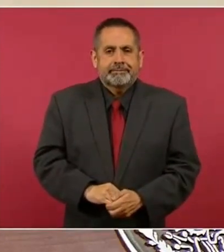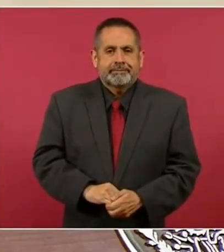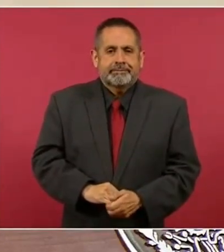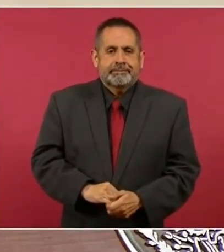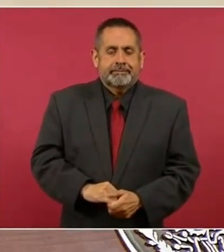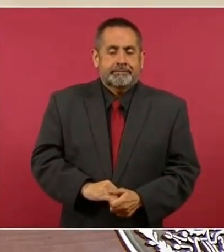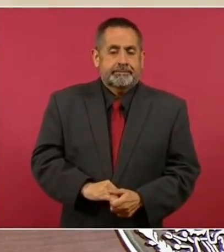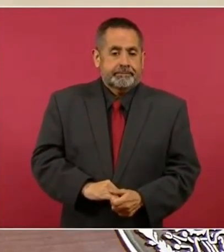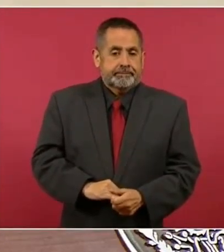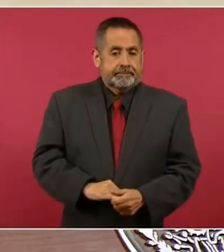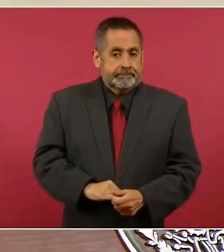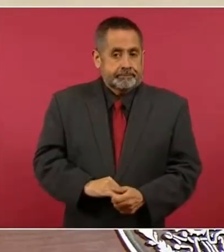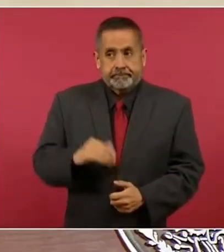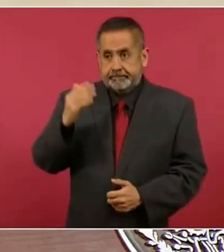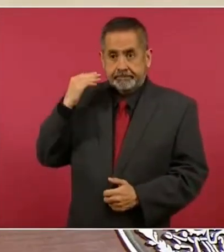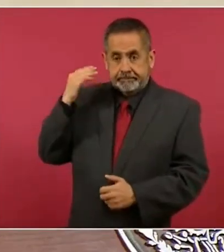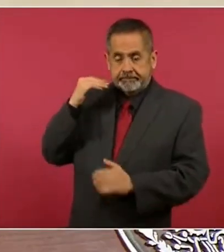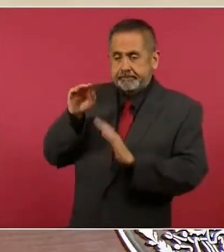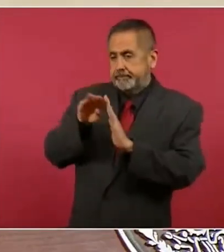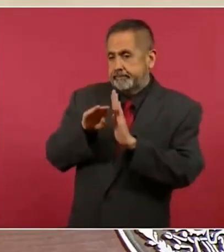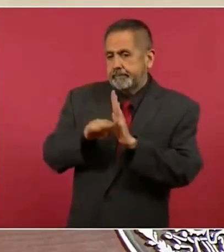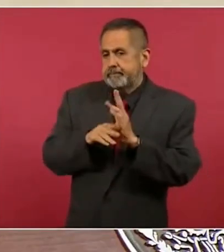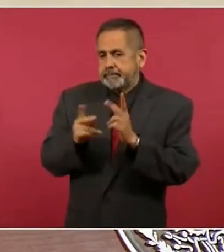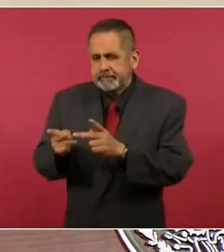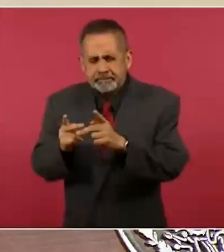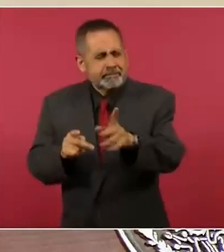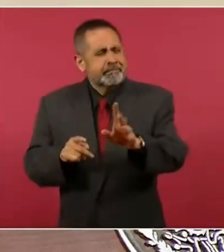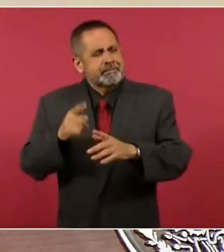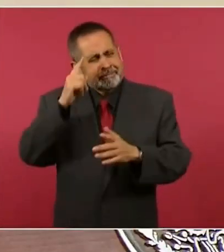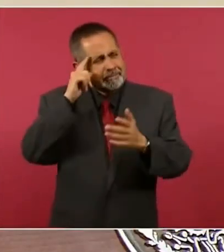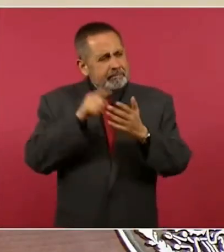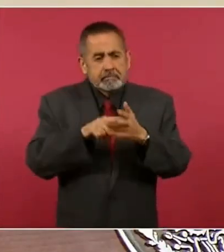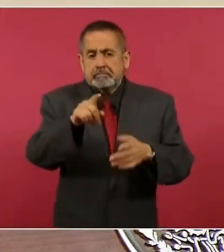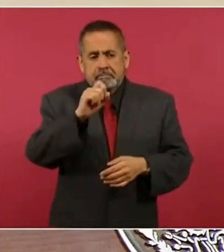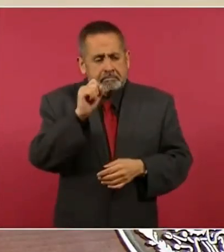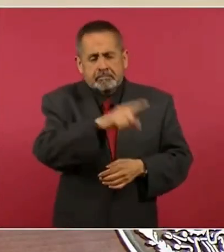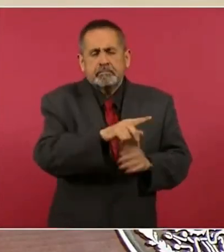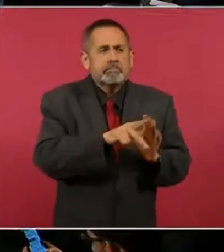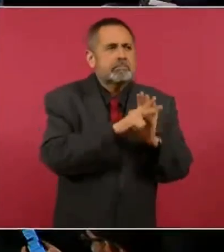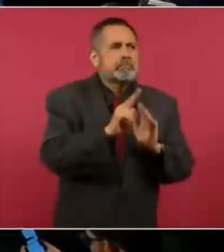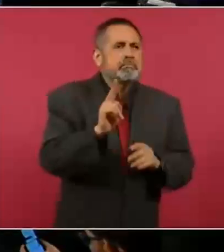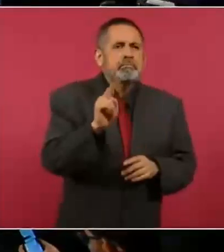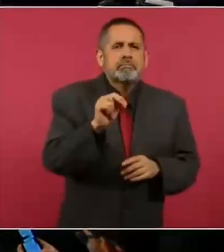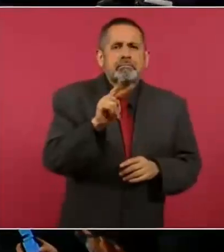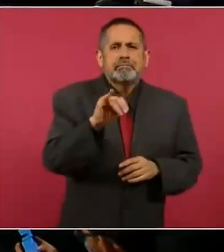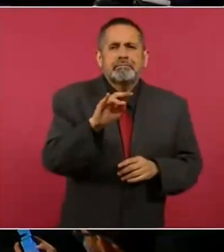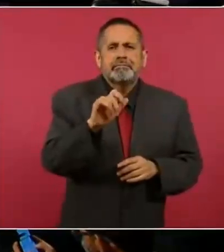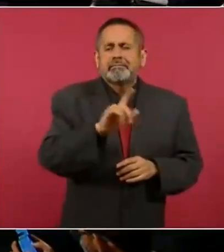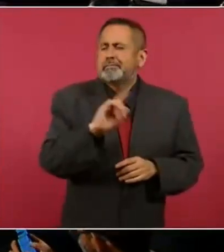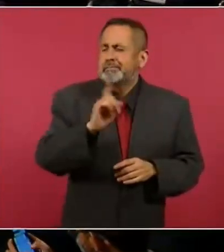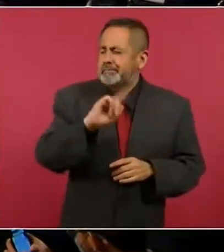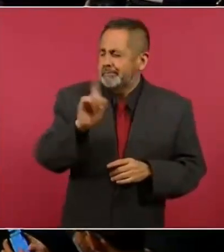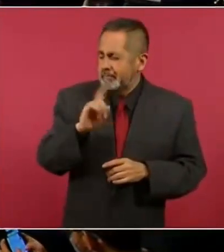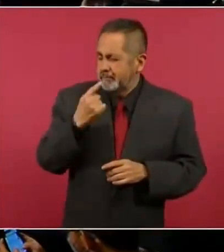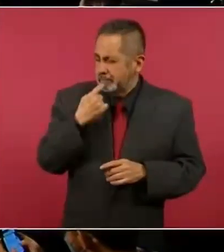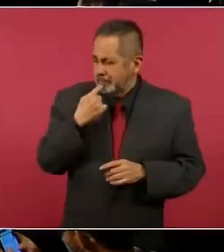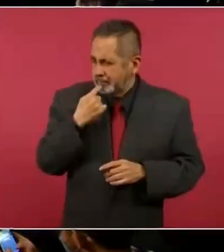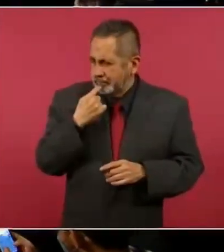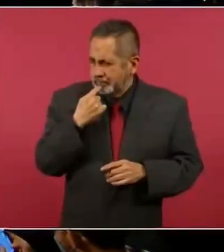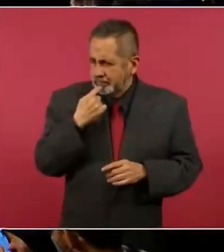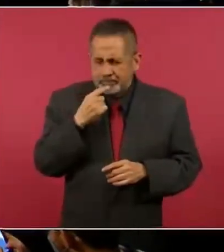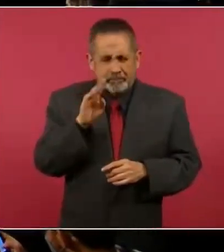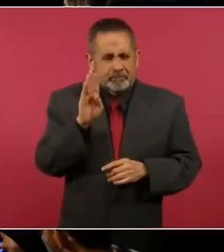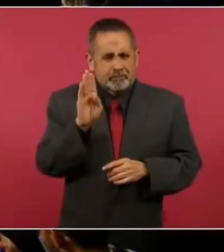Cuando se hizo una encuesta, bueno, creo que por el universal, no. Fue buen día, ¿no?